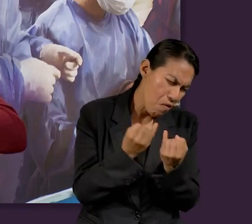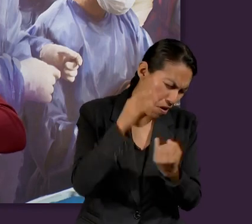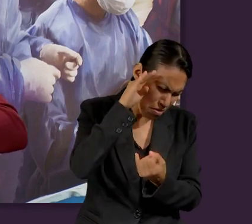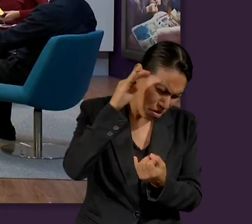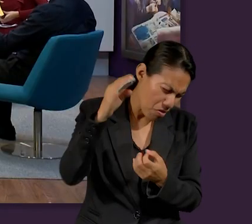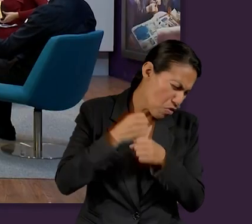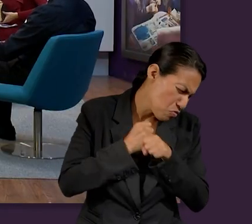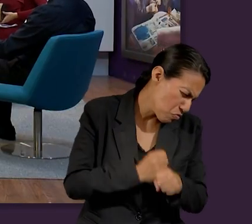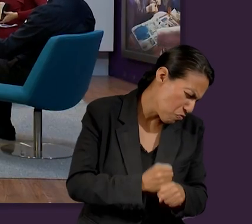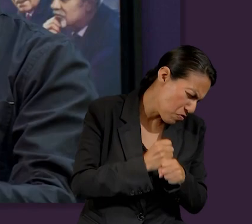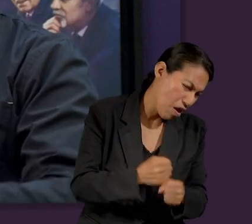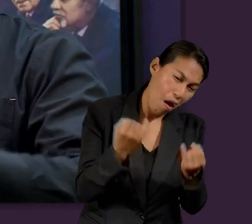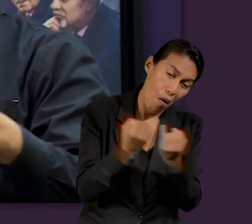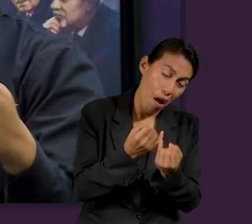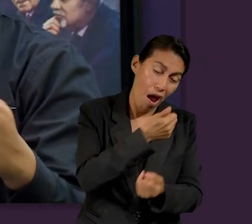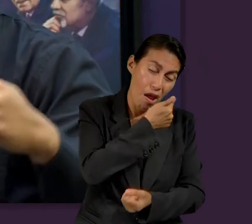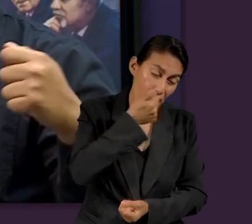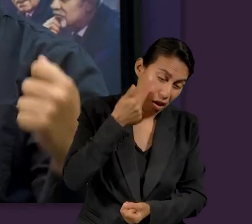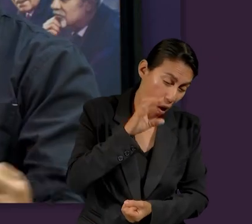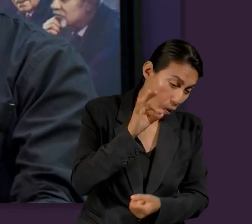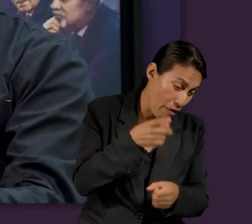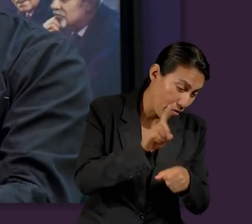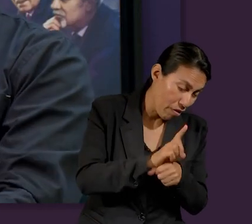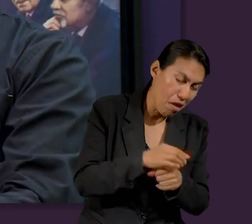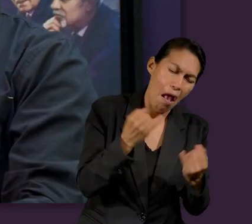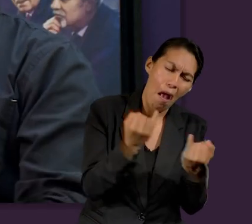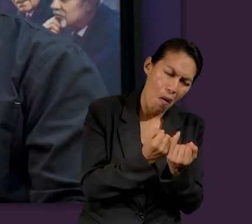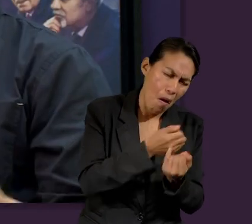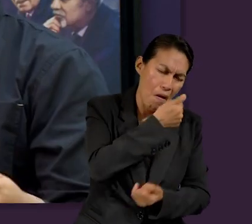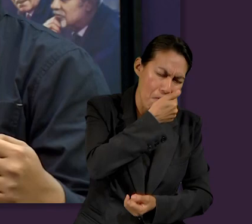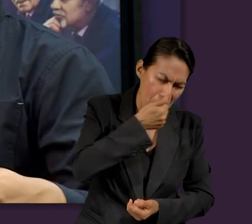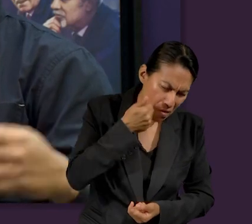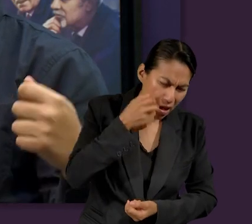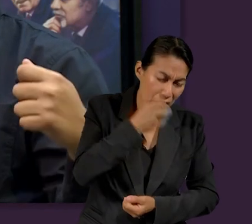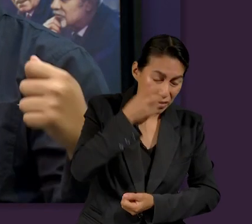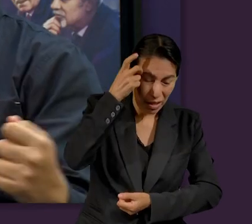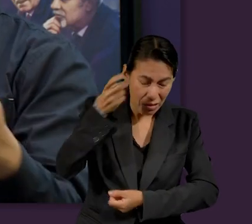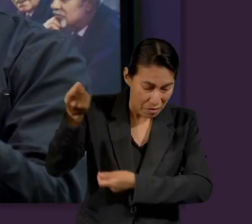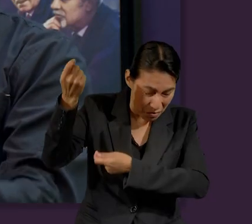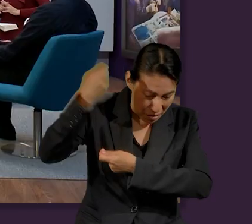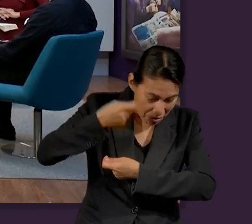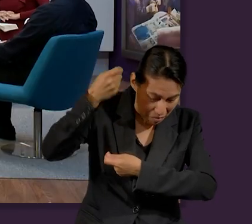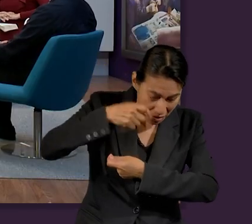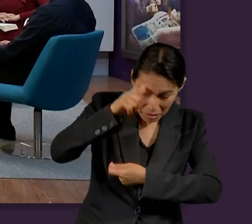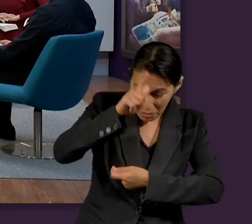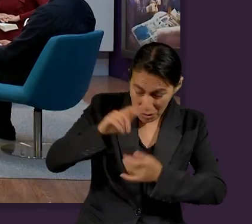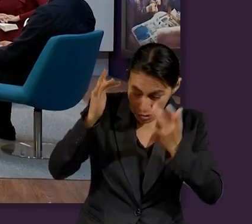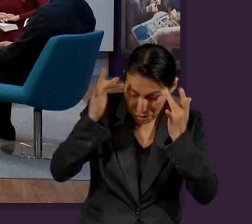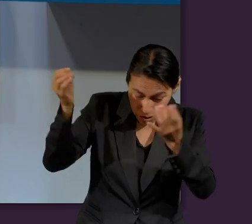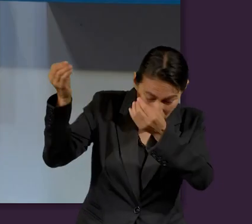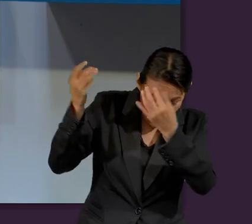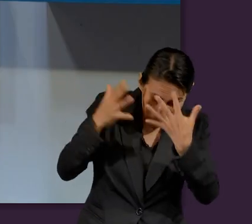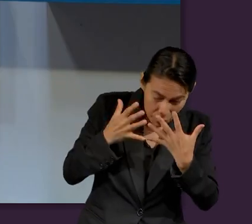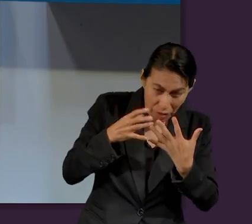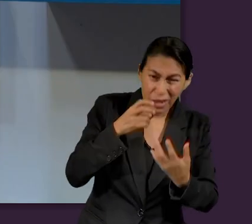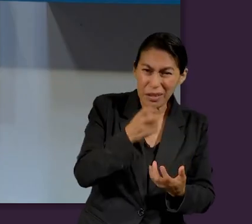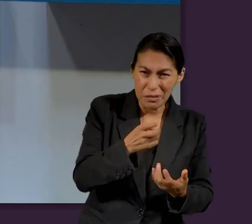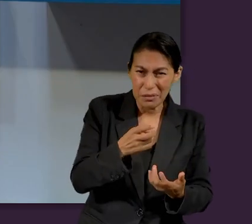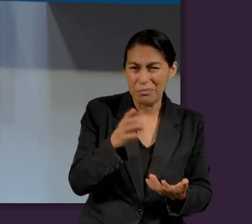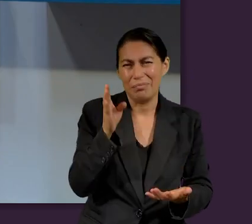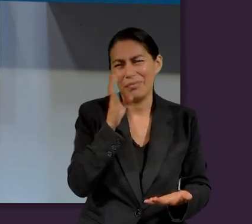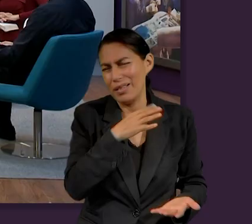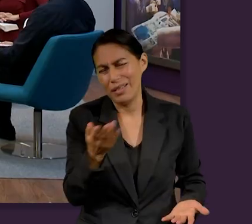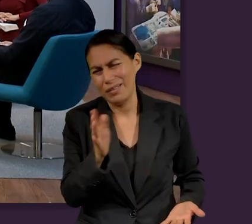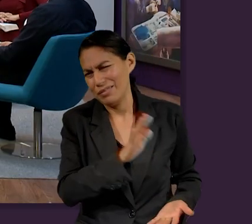Señor sufrió, como el Señor ayunó 40 días, yo voy a ayunar 40 días también para que entonces yo también sea digno de recibir el Espíritu Santo. Es una